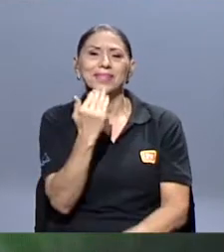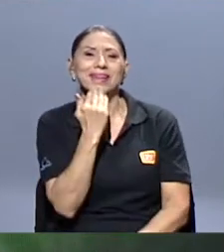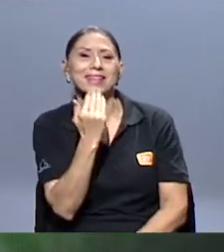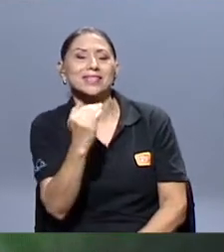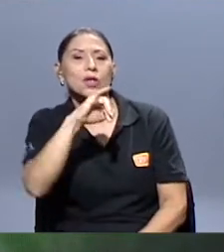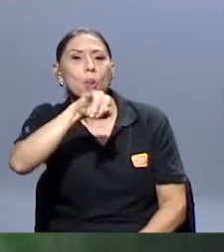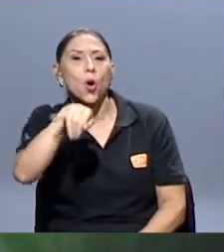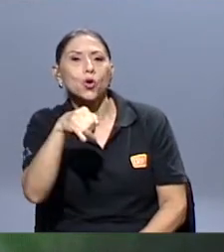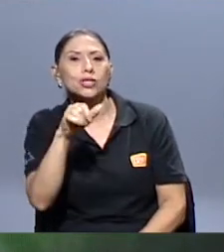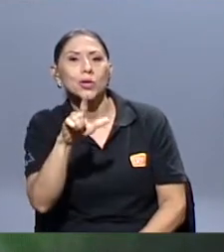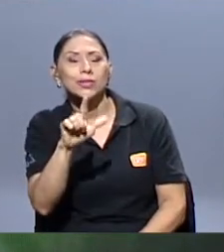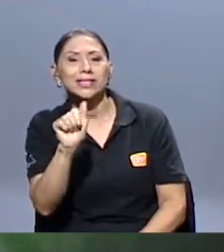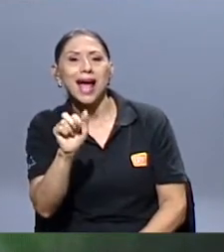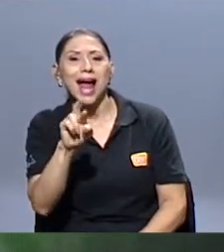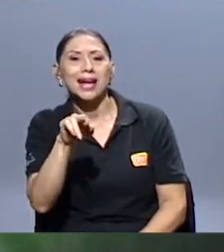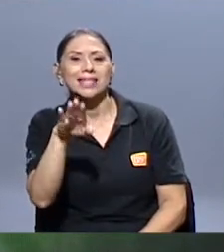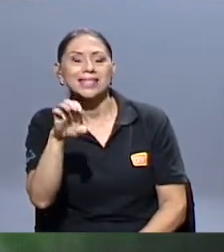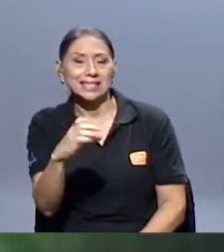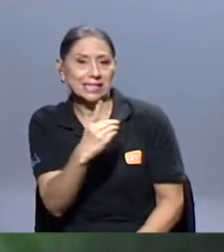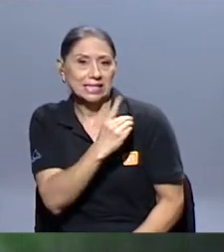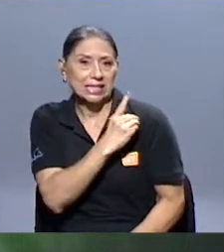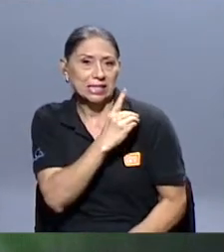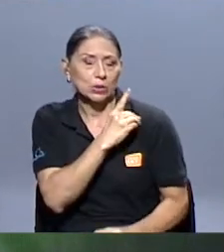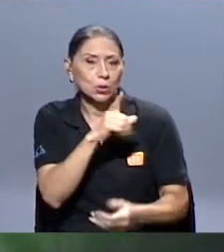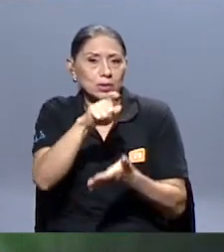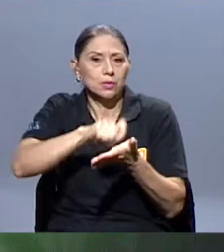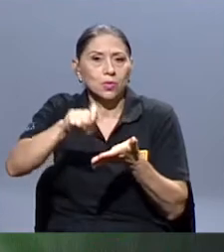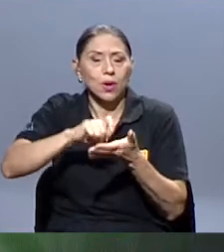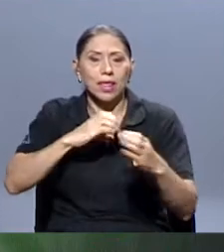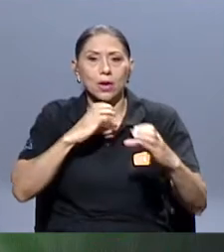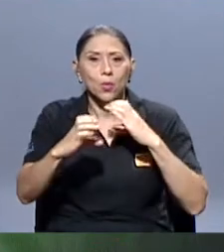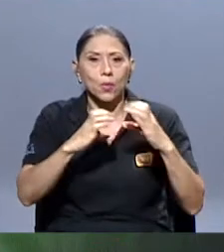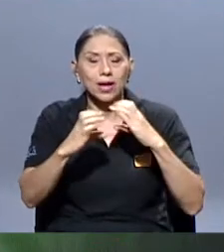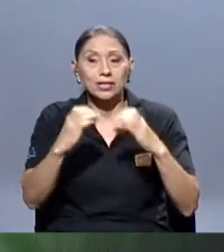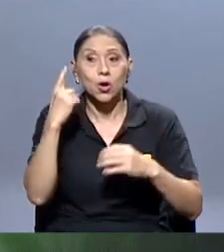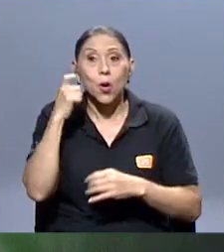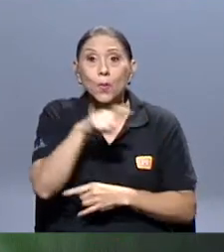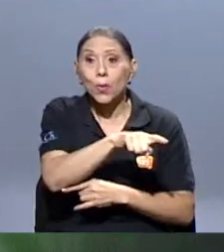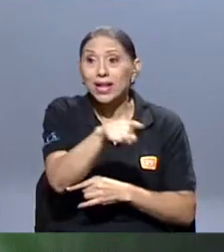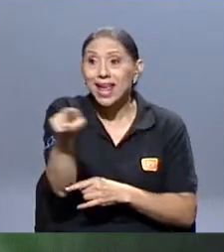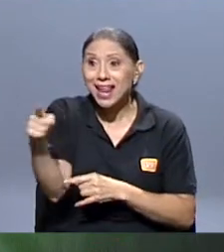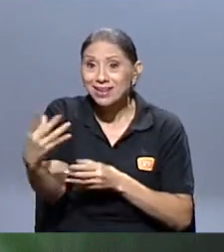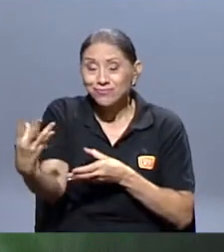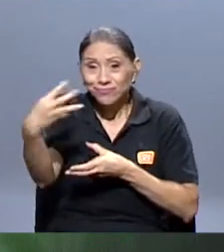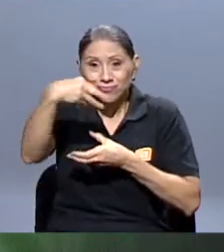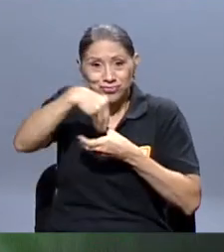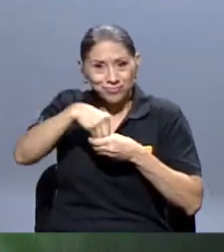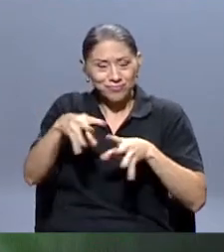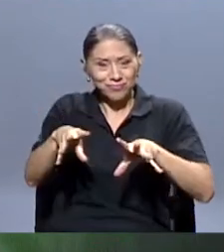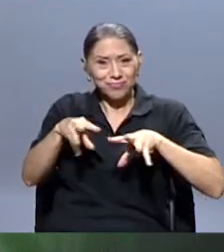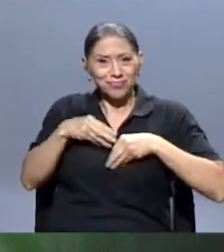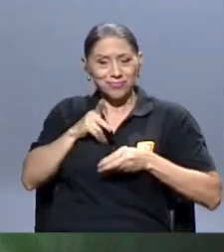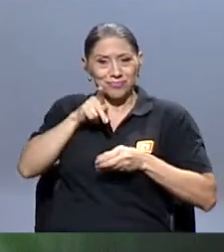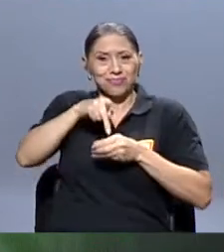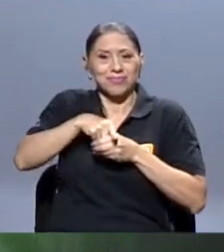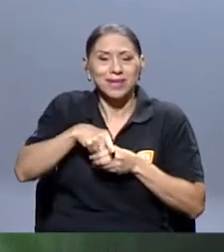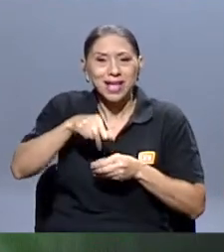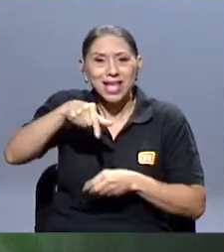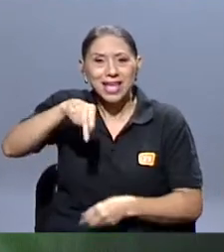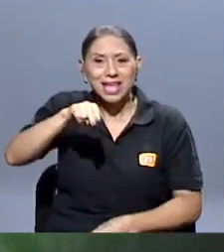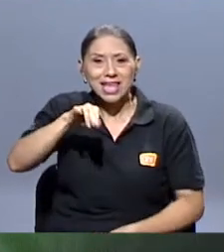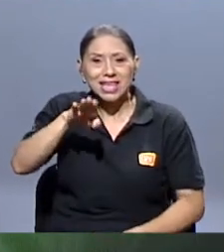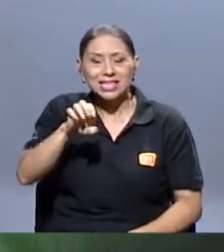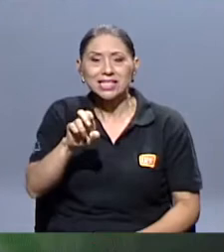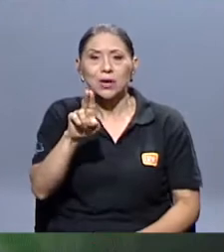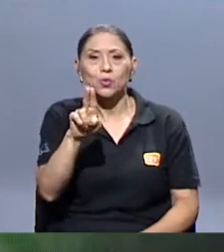Arce, director de la Escuela de Comunicación, por tomar en cuenta aquí en CUCR para que podamos hacer posible